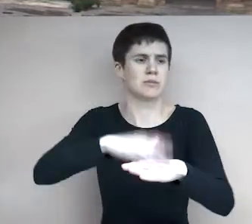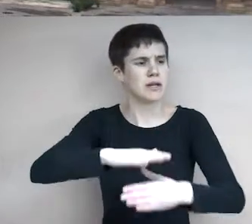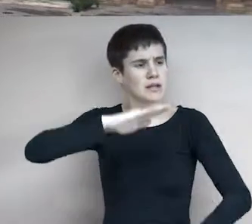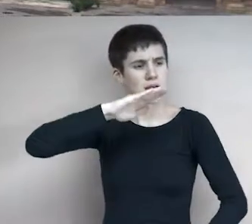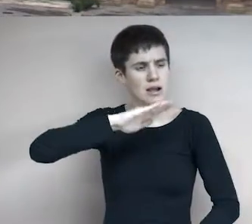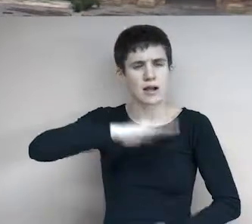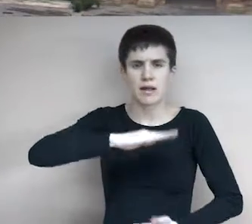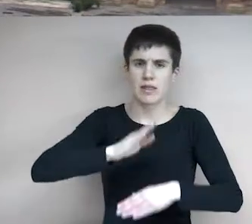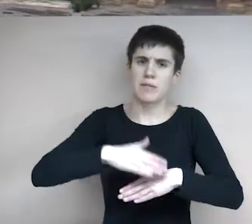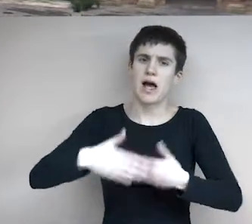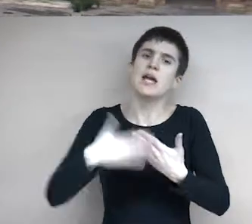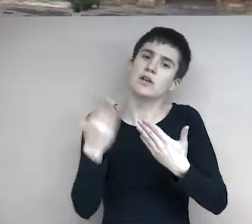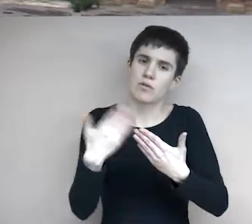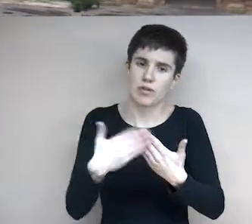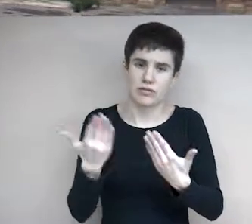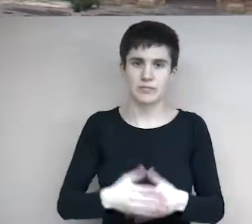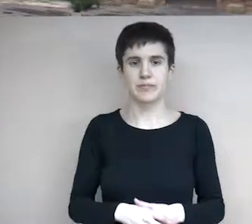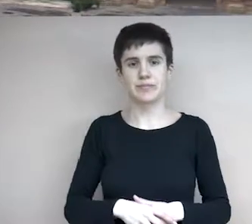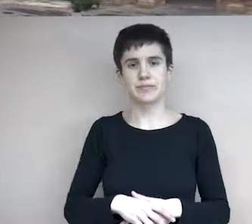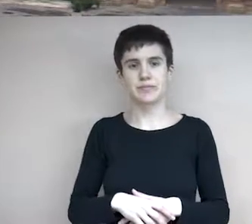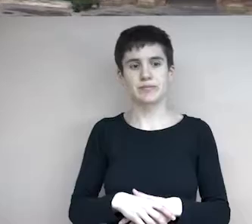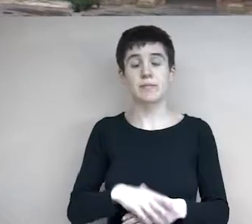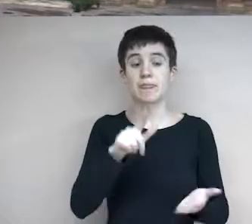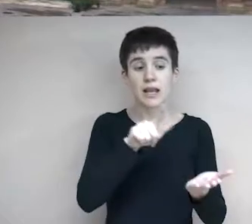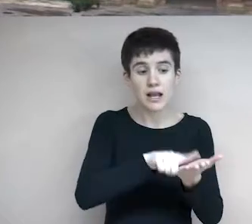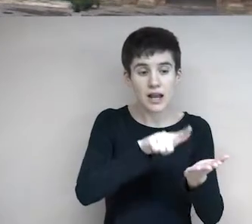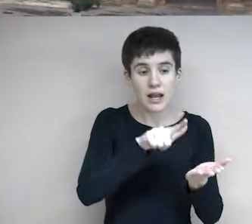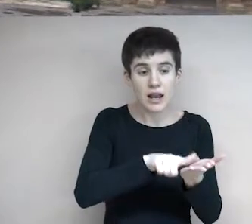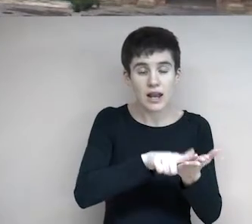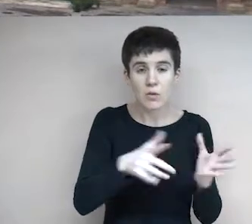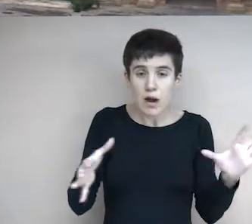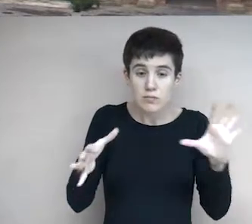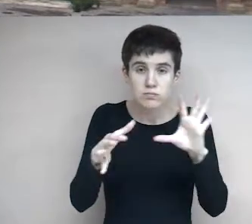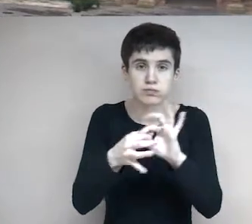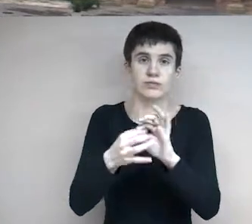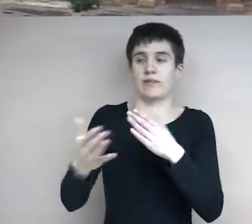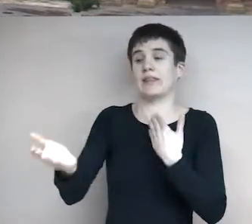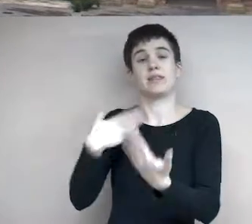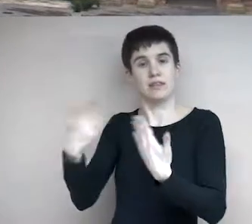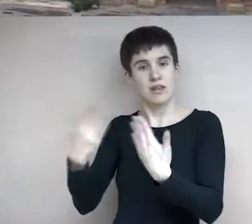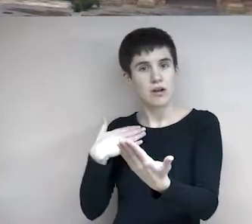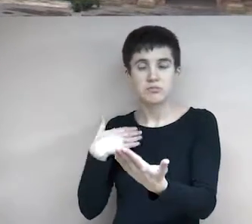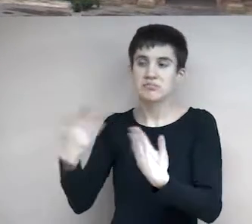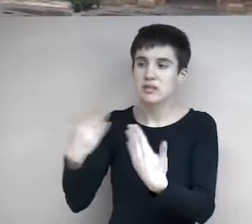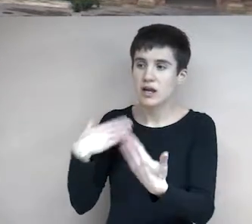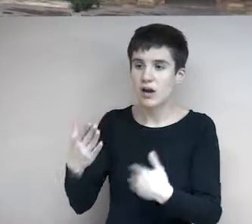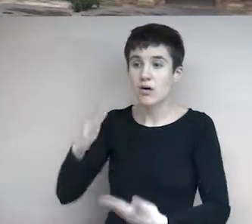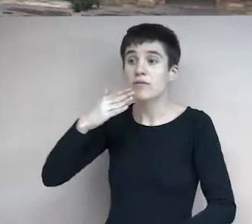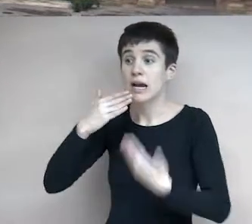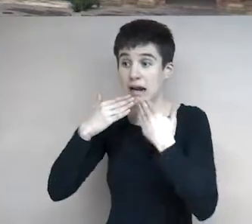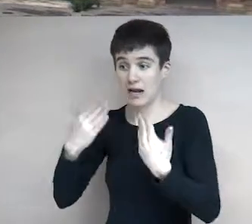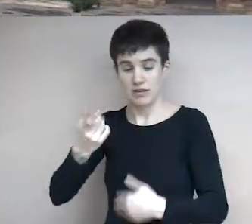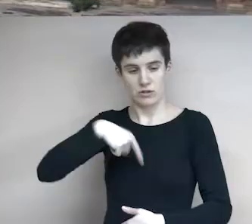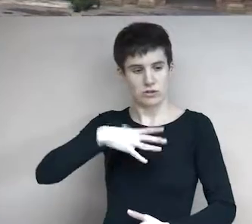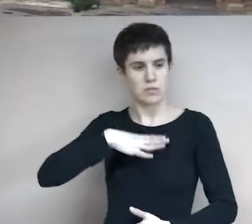innovación. La lengua tiene su razón de ser en el diálogo. El diálogo puede abrir puertas